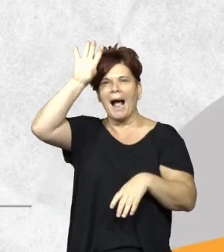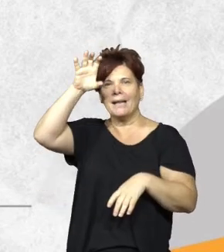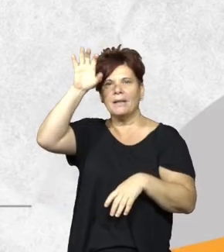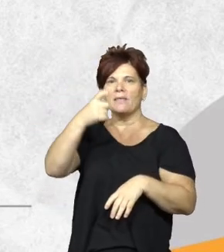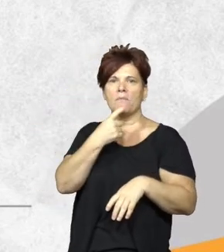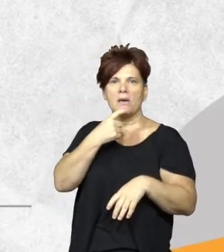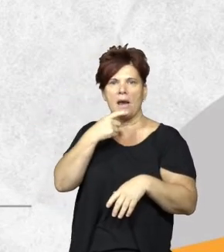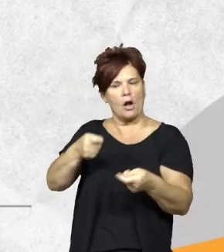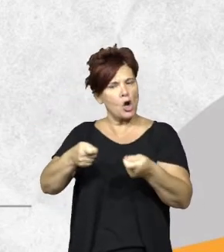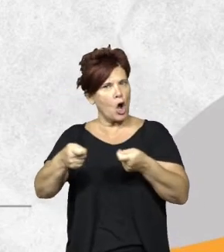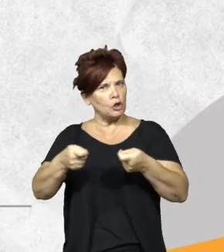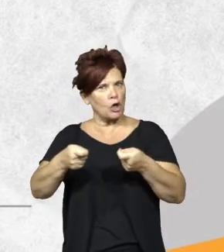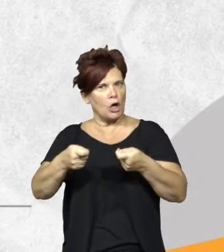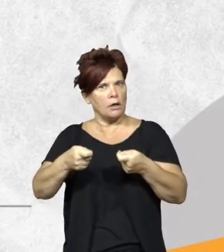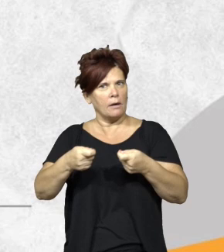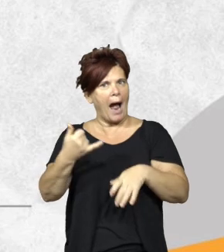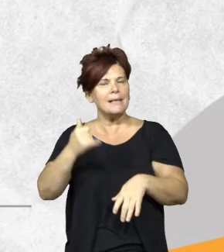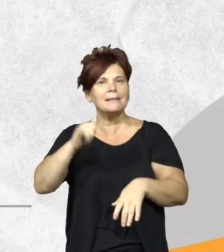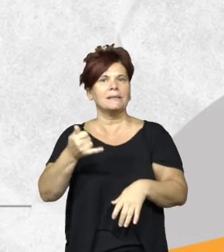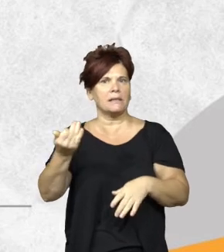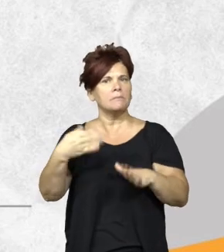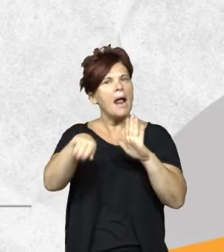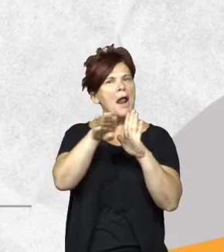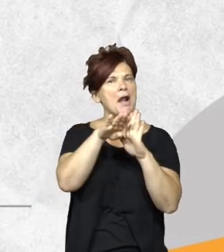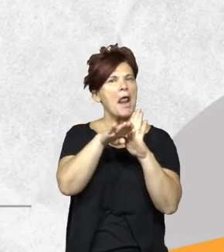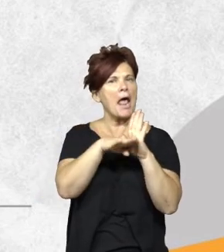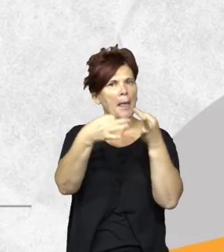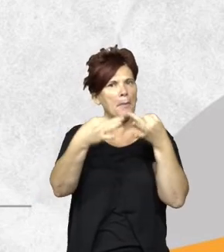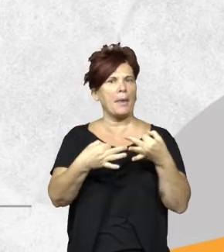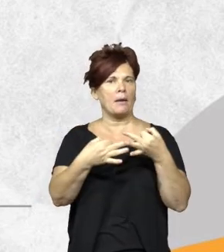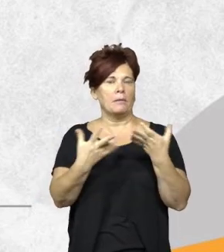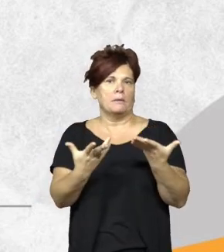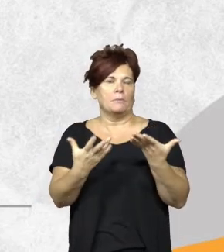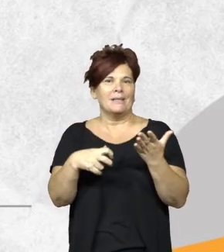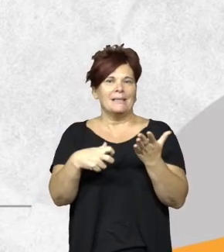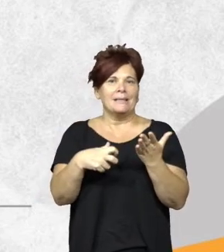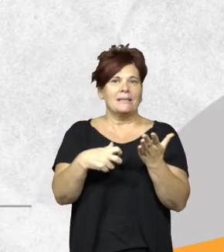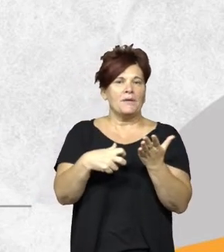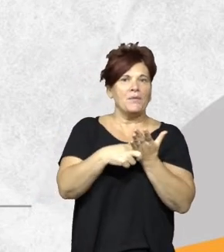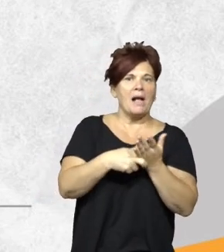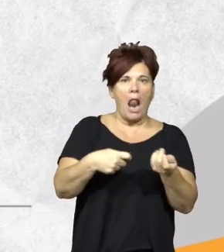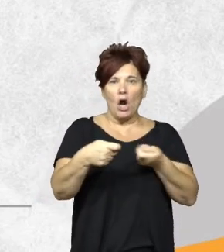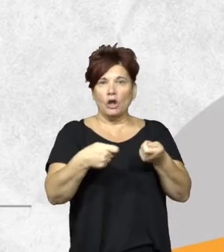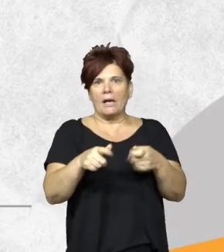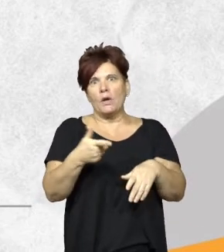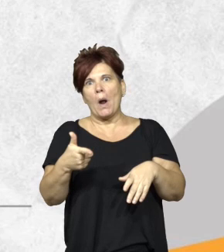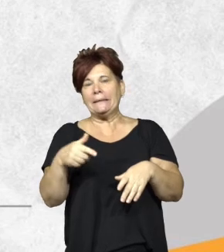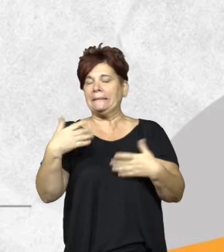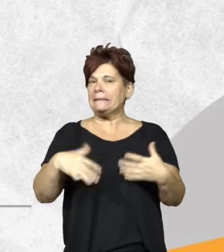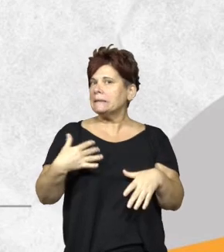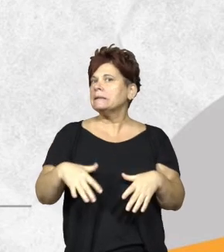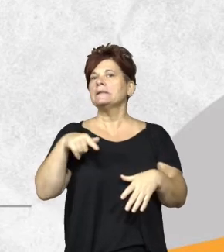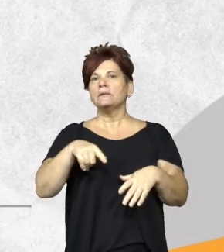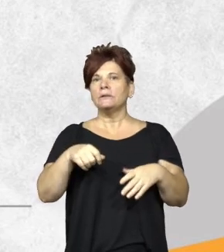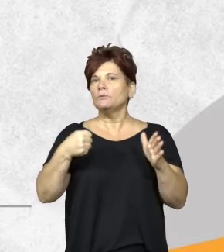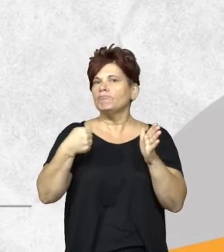controlada y sea mantenida en regla, porque si no es controlada y no es tenida dentro de unos parámetros, puede llegar. Tiene un potencial de